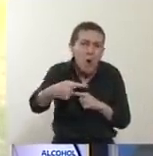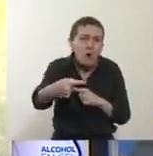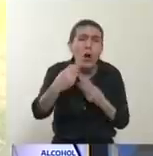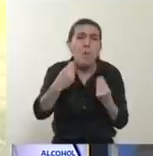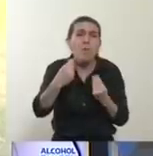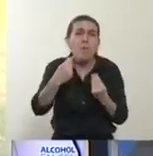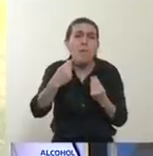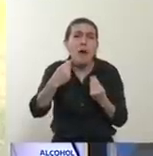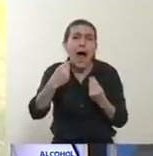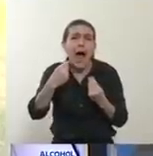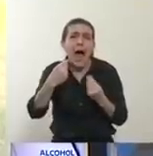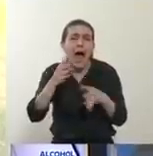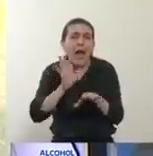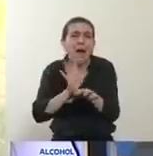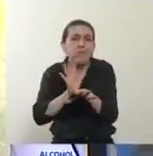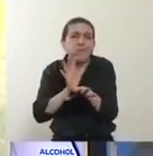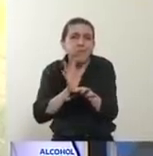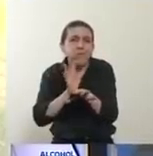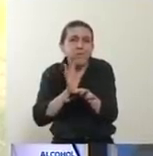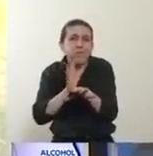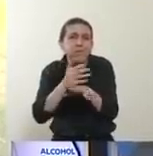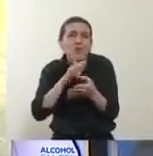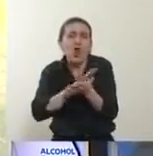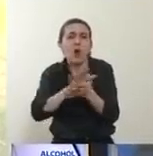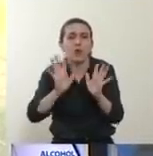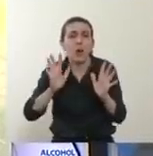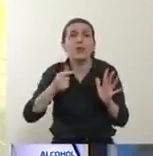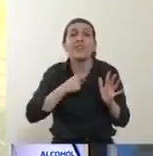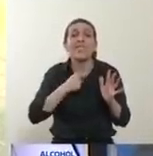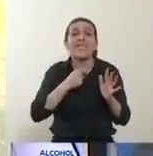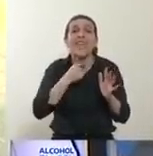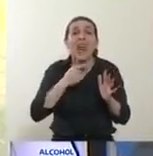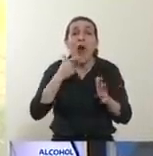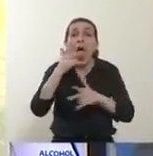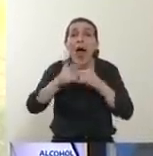Y quiero hablarles a los que más quiero, que son los jóvenes.